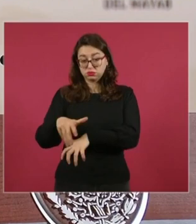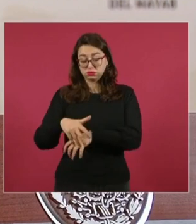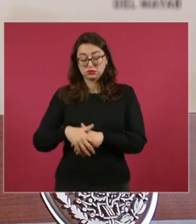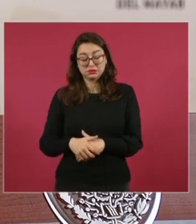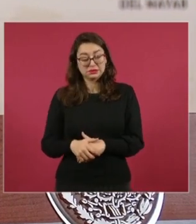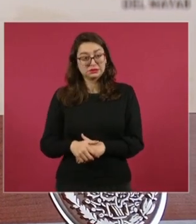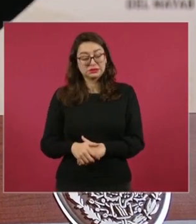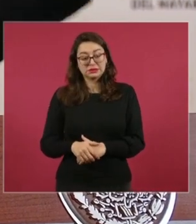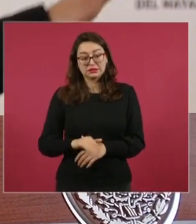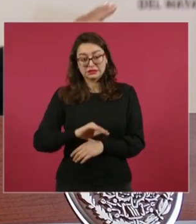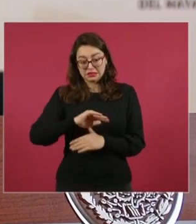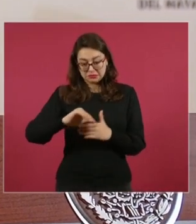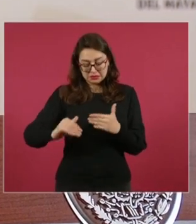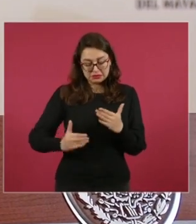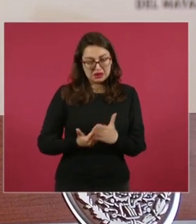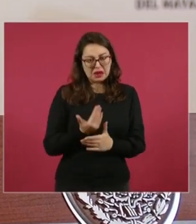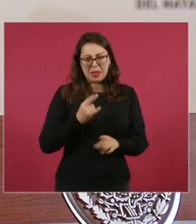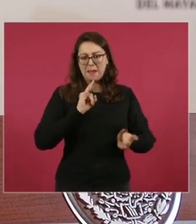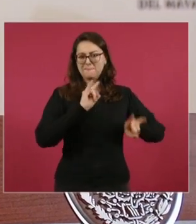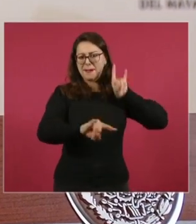tapizado, digamos, contra mí.